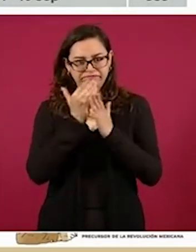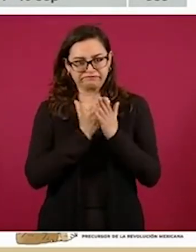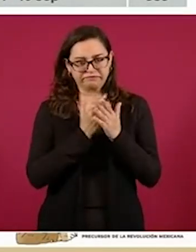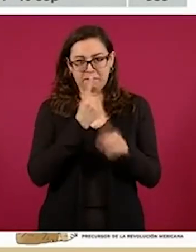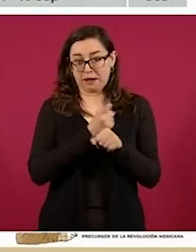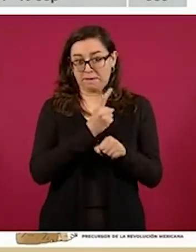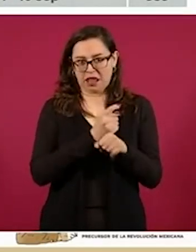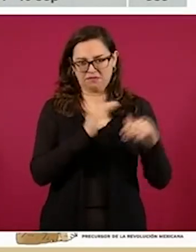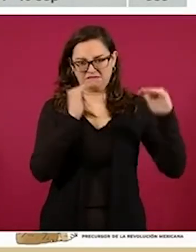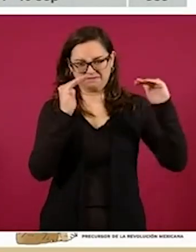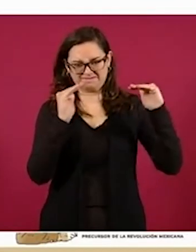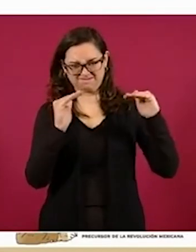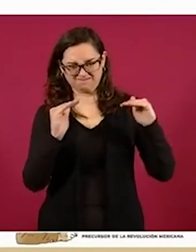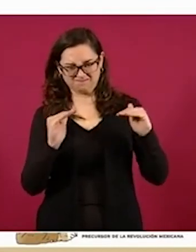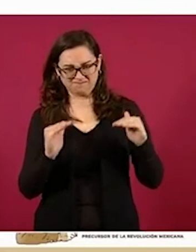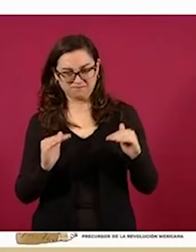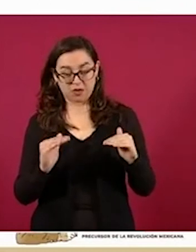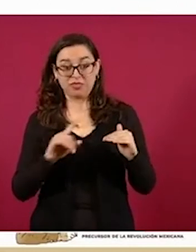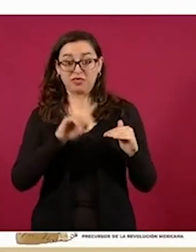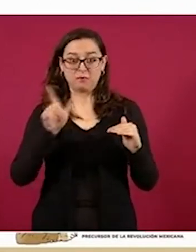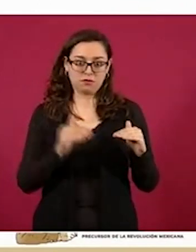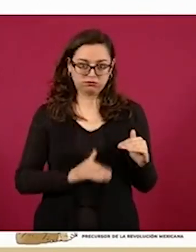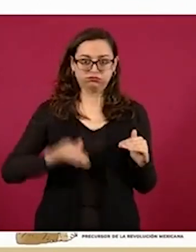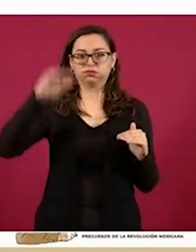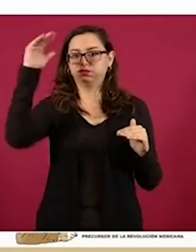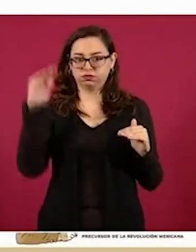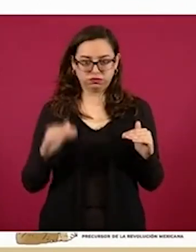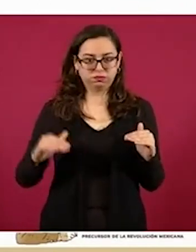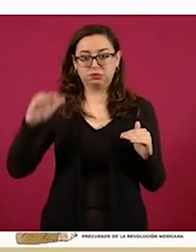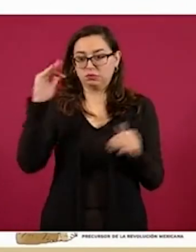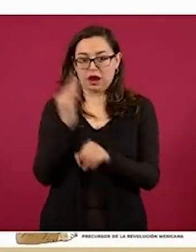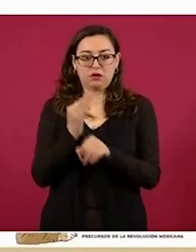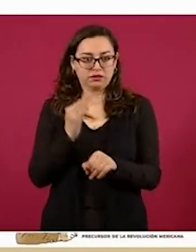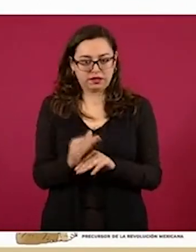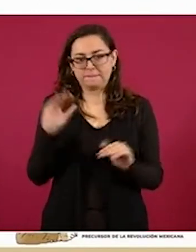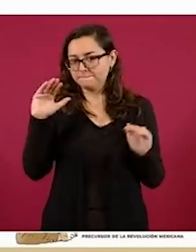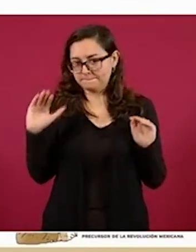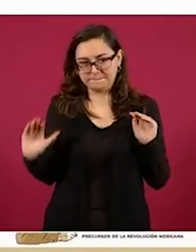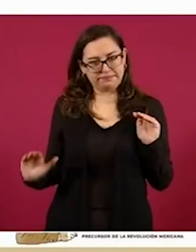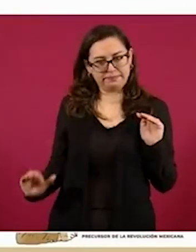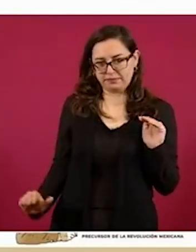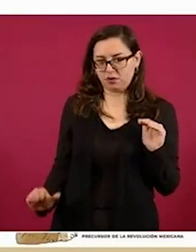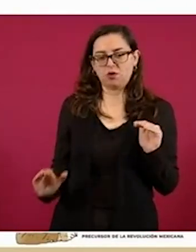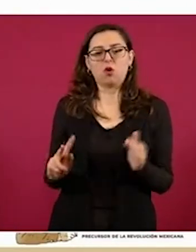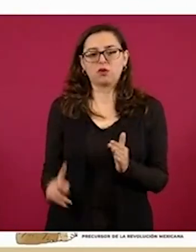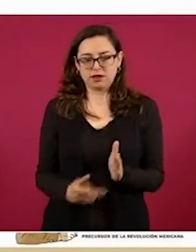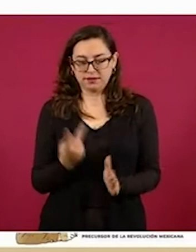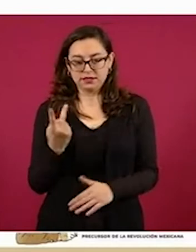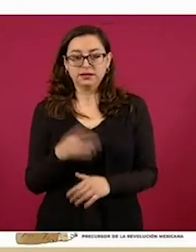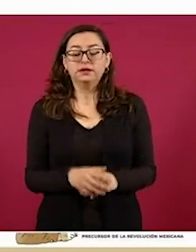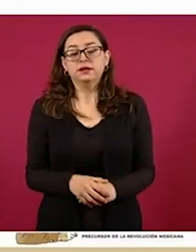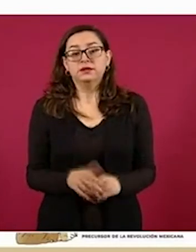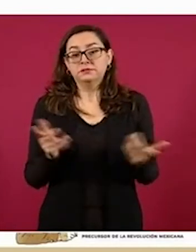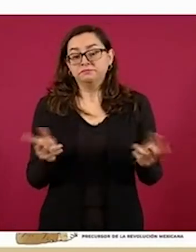las unidades COVID se están desocupando en la medida en que hay menos solicitud de internamientos